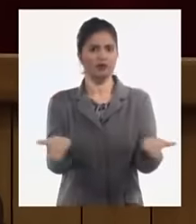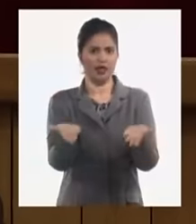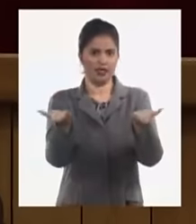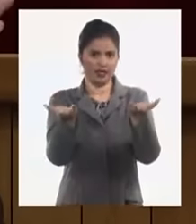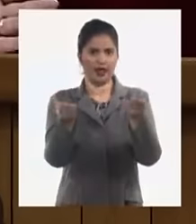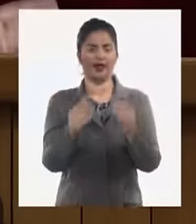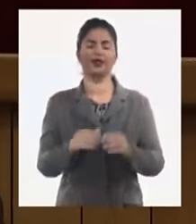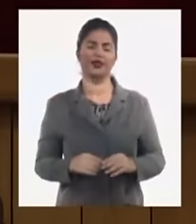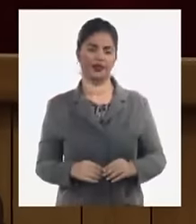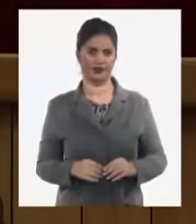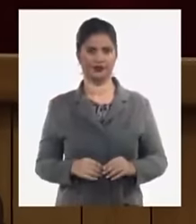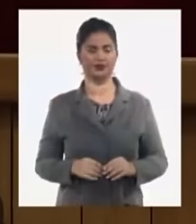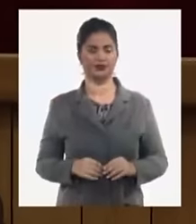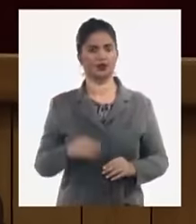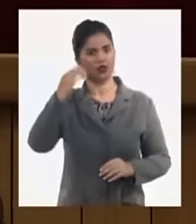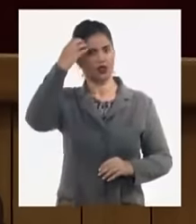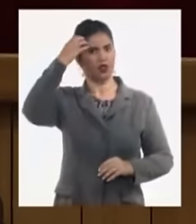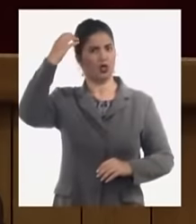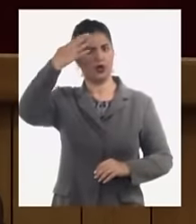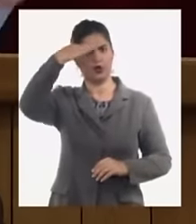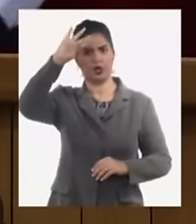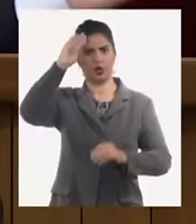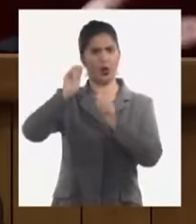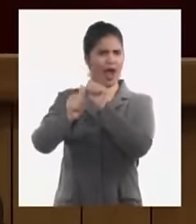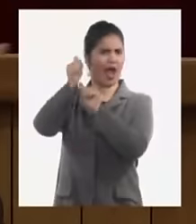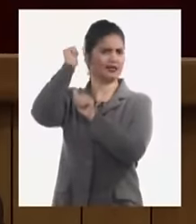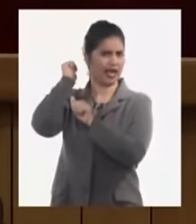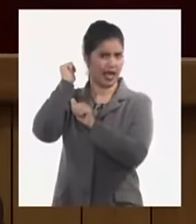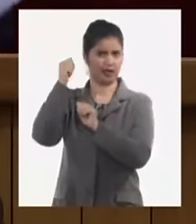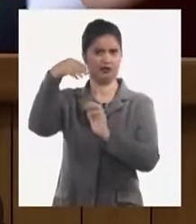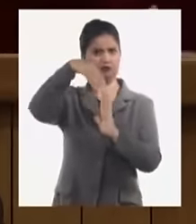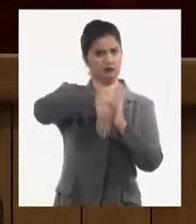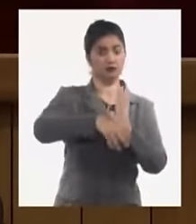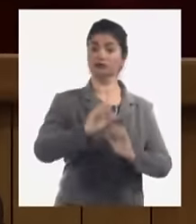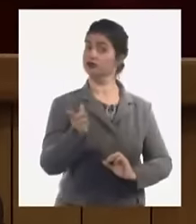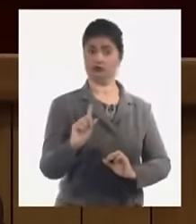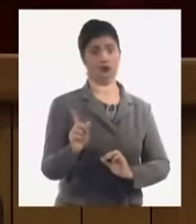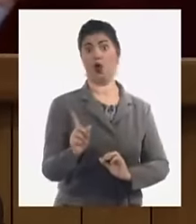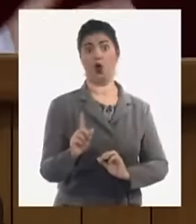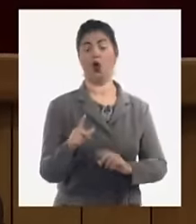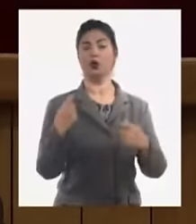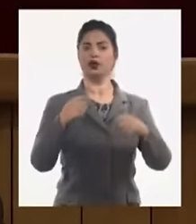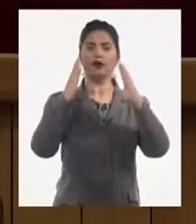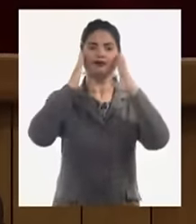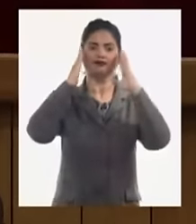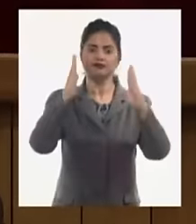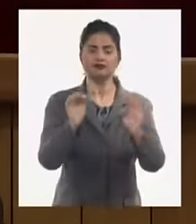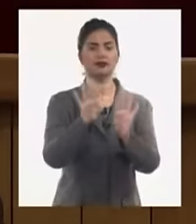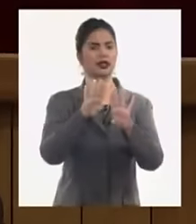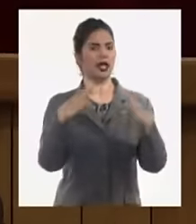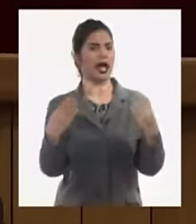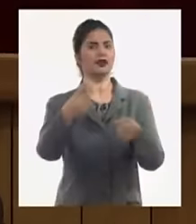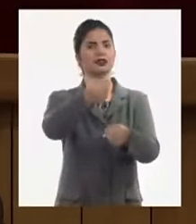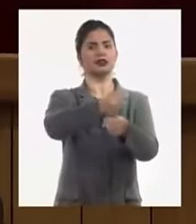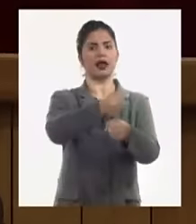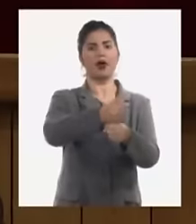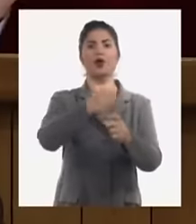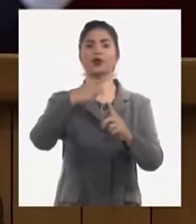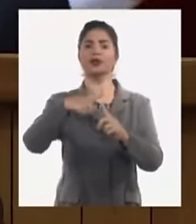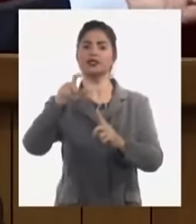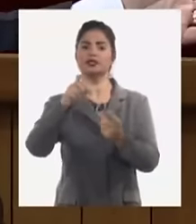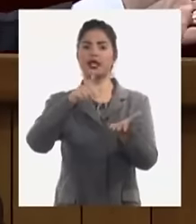gobierno no se esté concentrando en la gestión de pequeños negocios hemos abierto las MIPIM el trabajo por cuenta propia